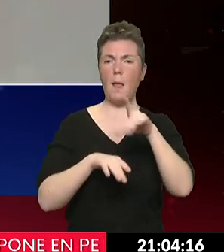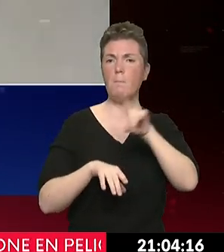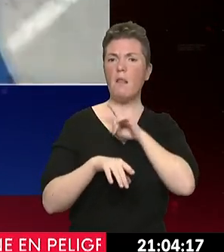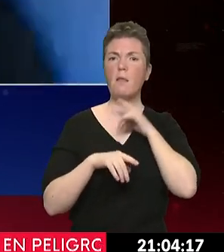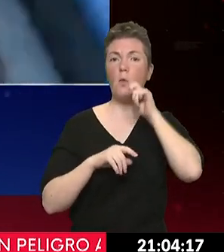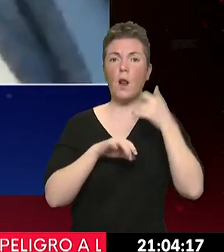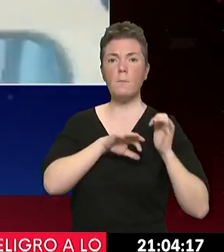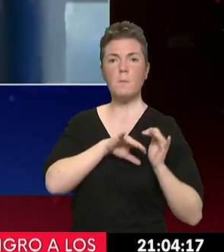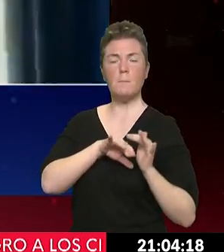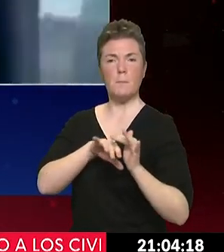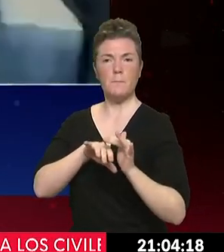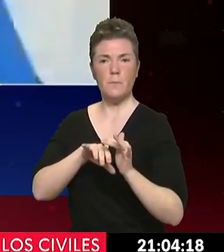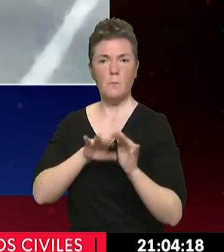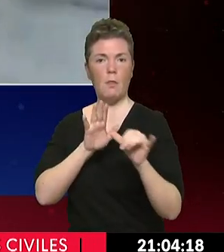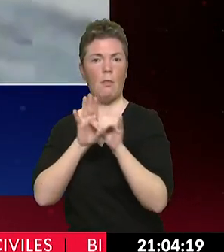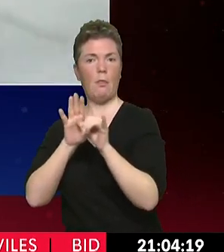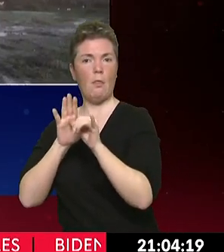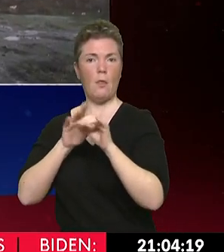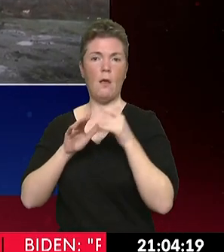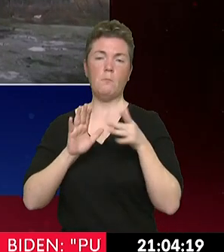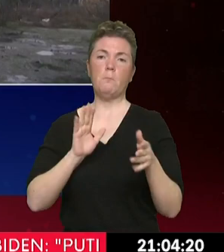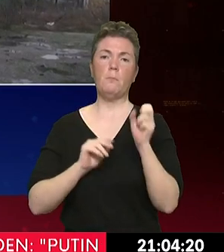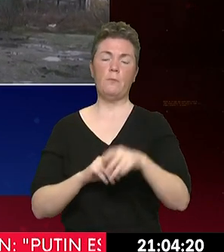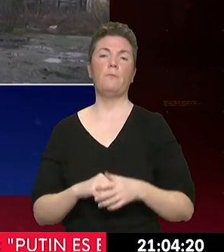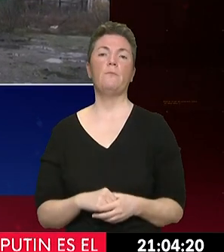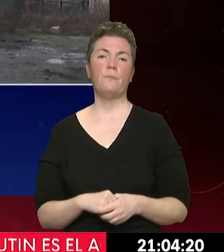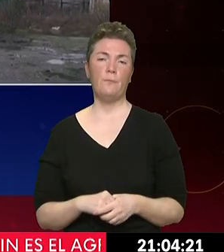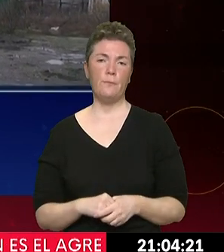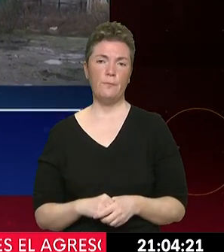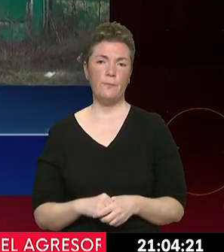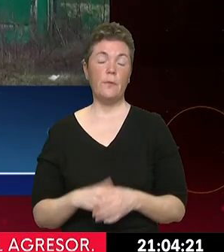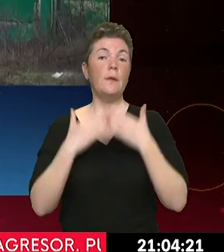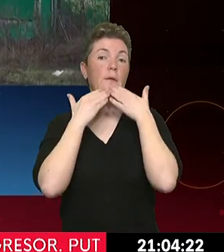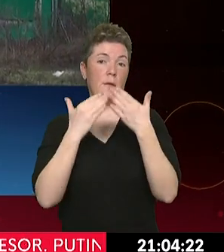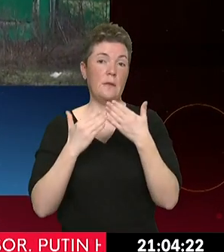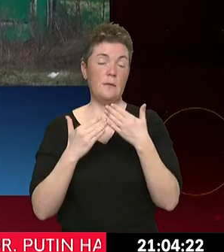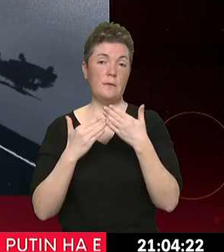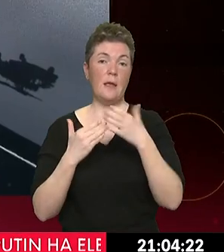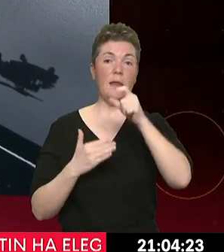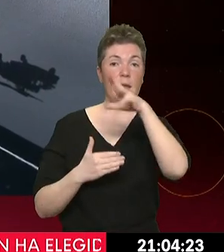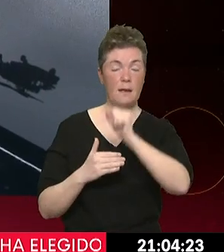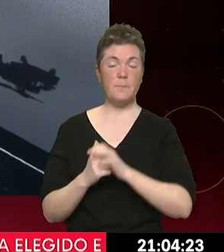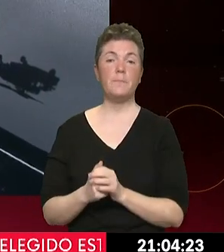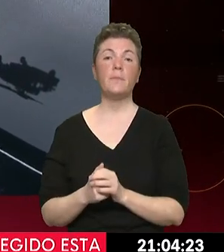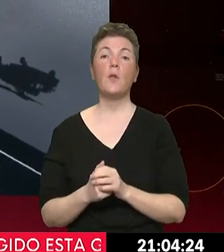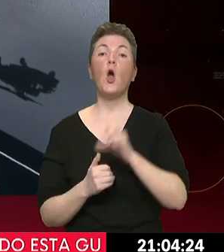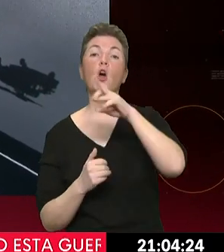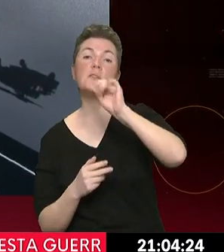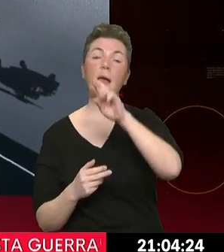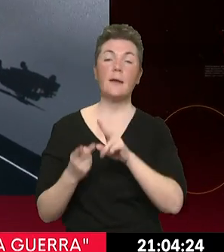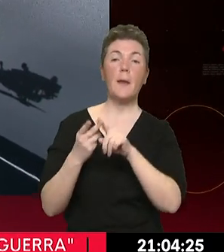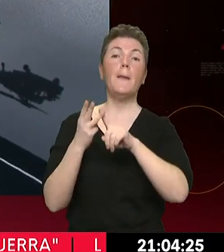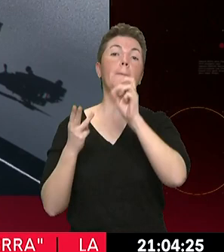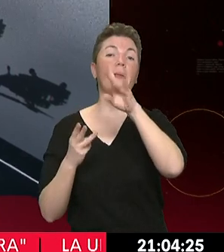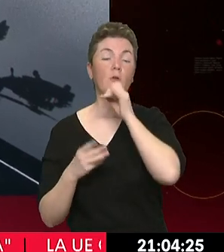de ese país y su continuo acercamiento a Occidente. Gracias, gracias Erika, Oscar, Víctor. En